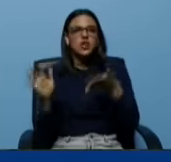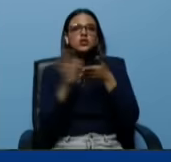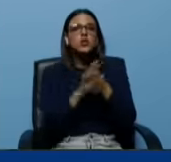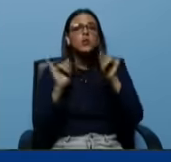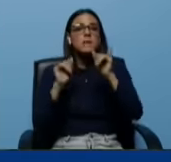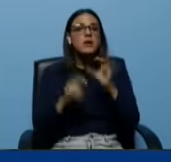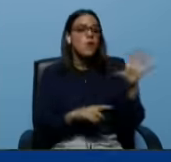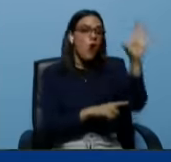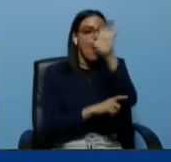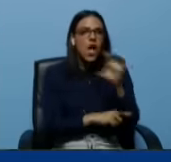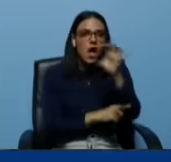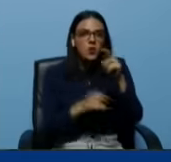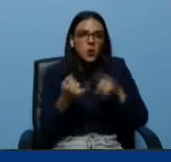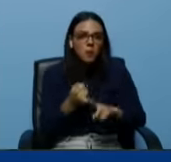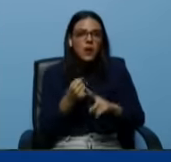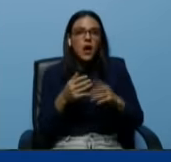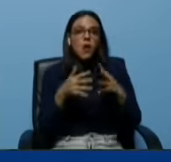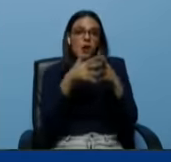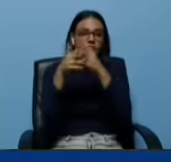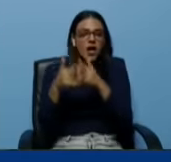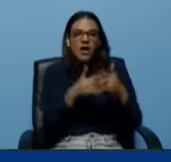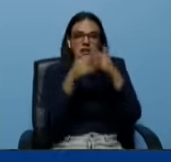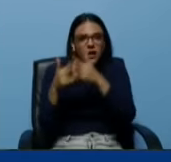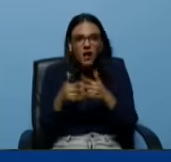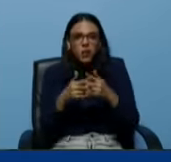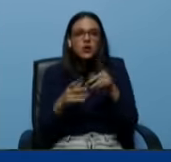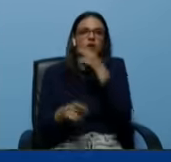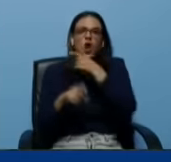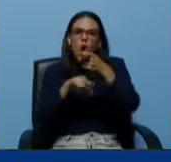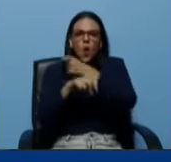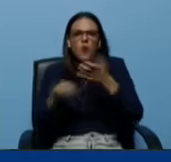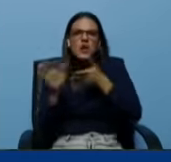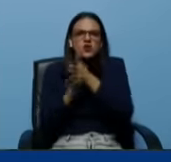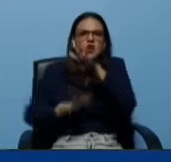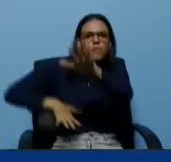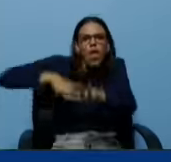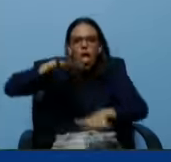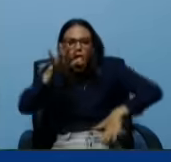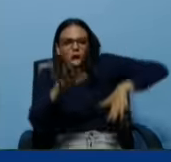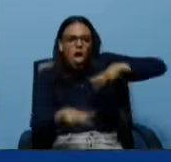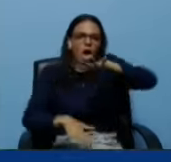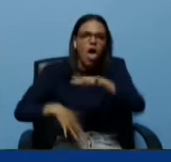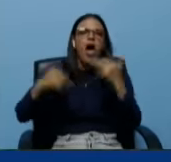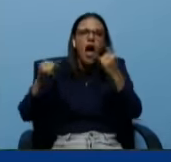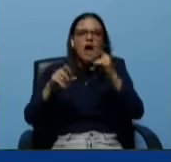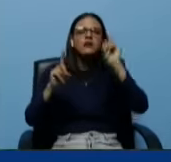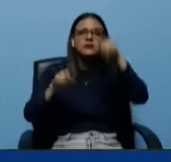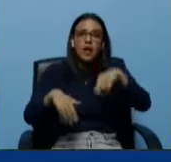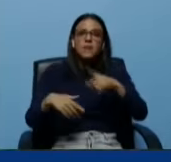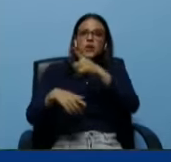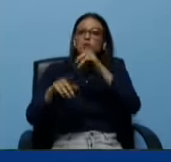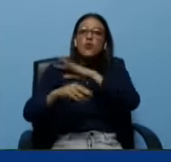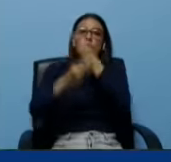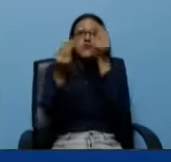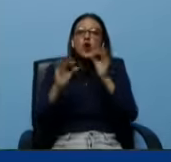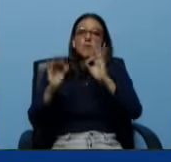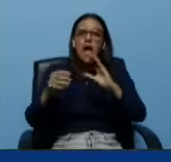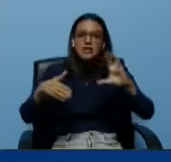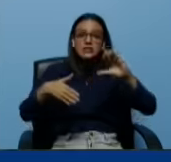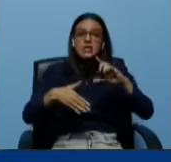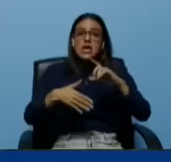de los arrastrados, gobiernos arrastrados de América Latina. Te estás arrastrando también, Lula.